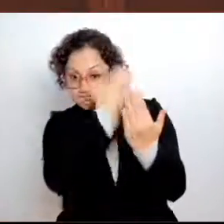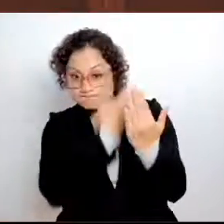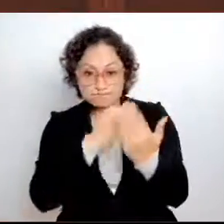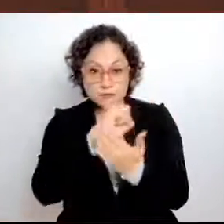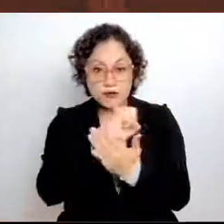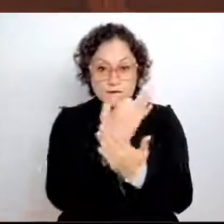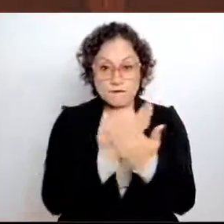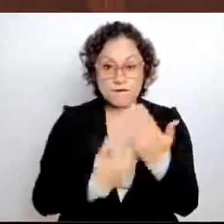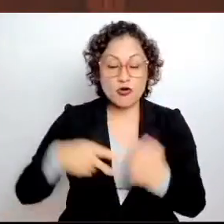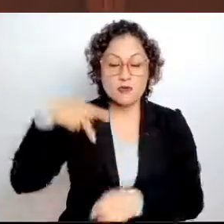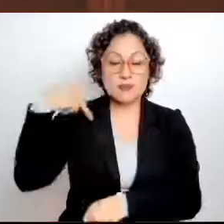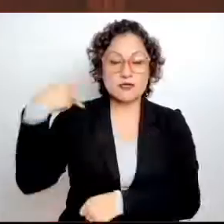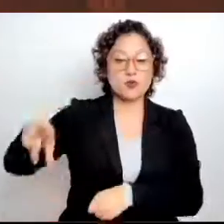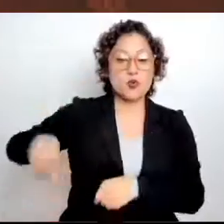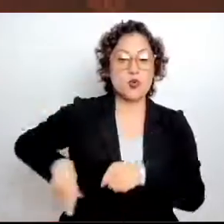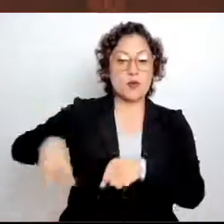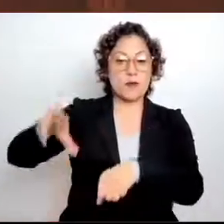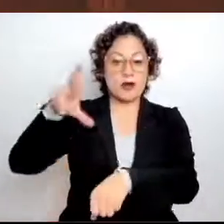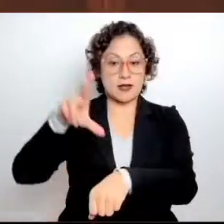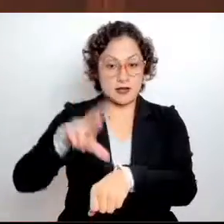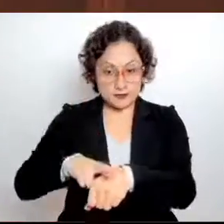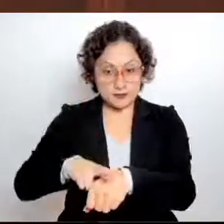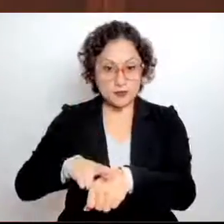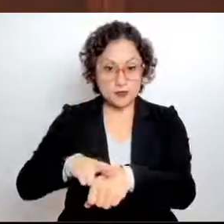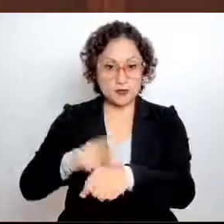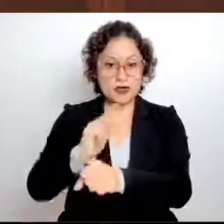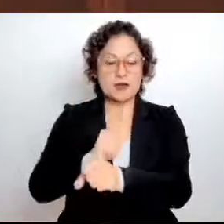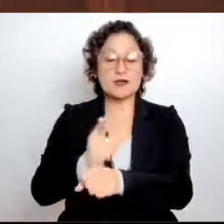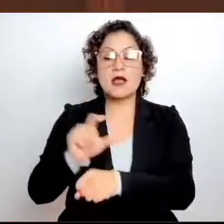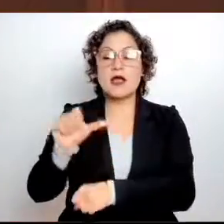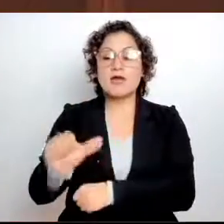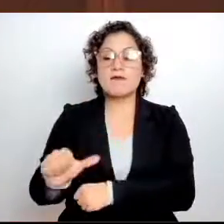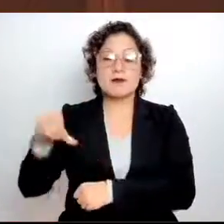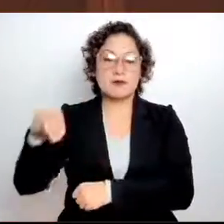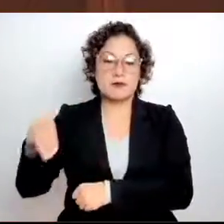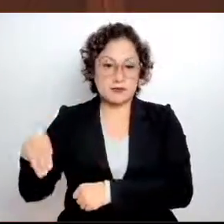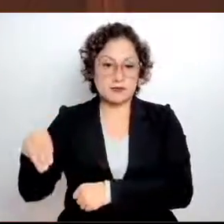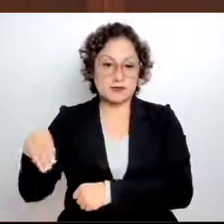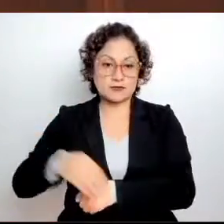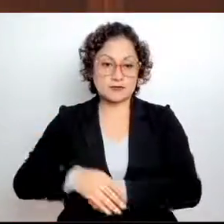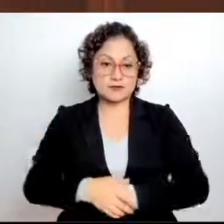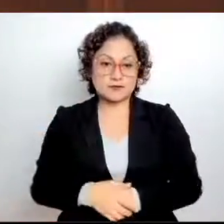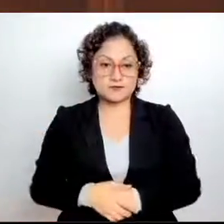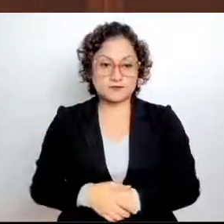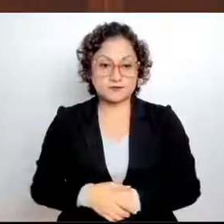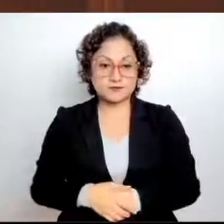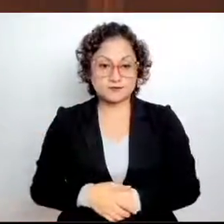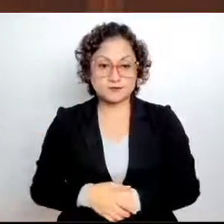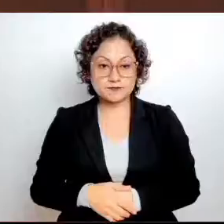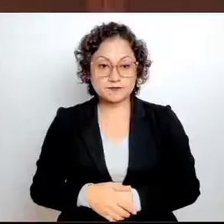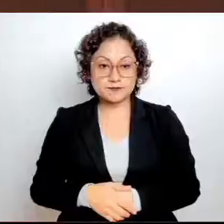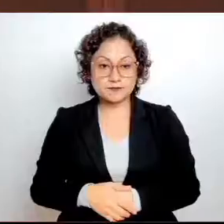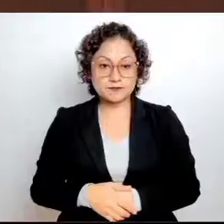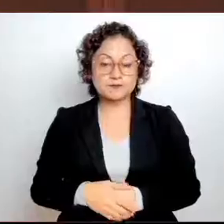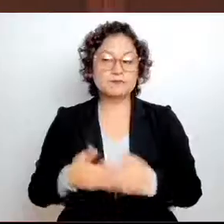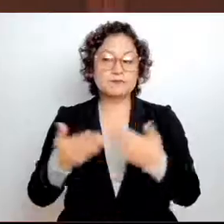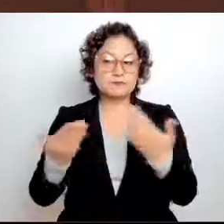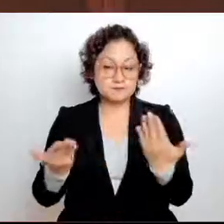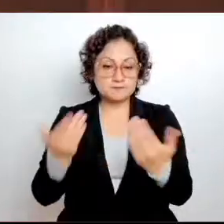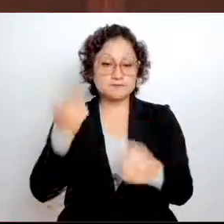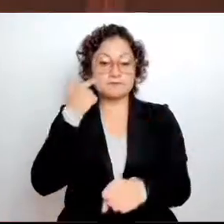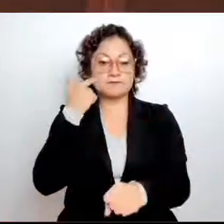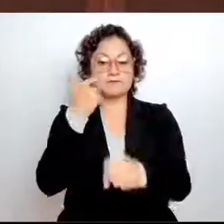el gobernador Alfredo del Mazo, sí hay algunos indicadores